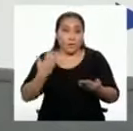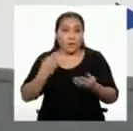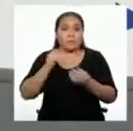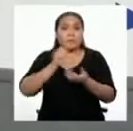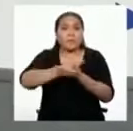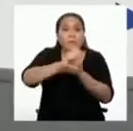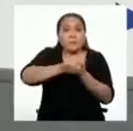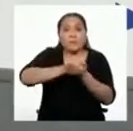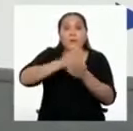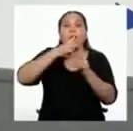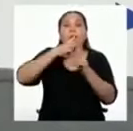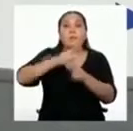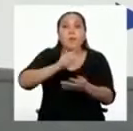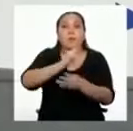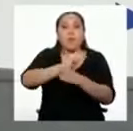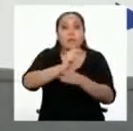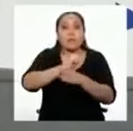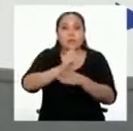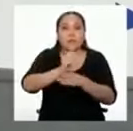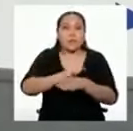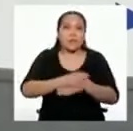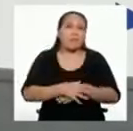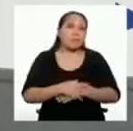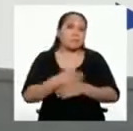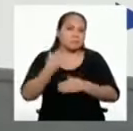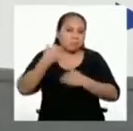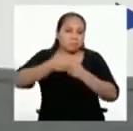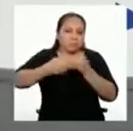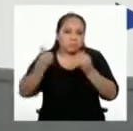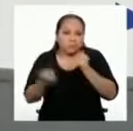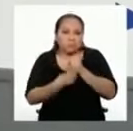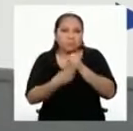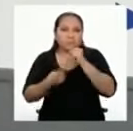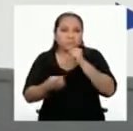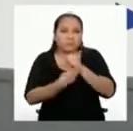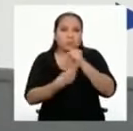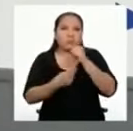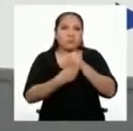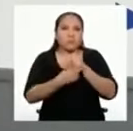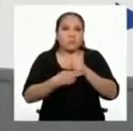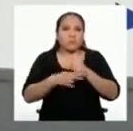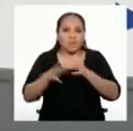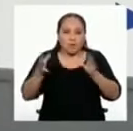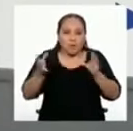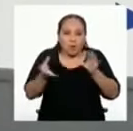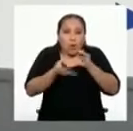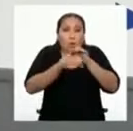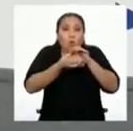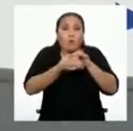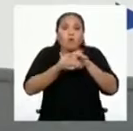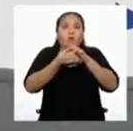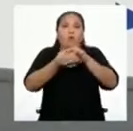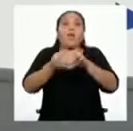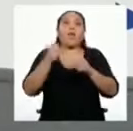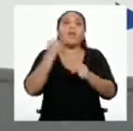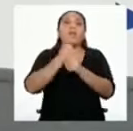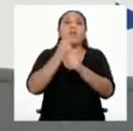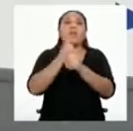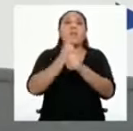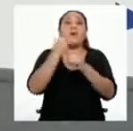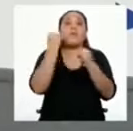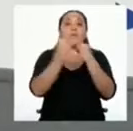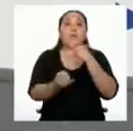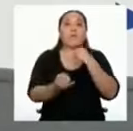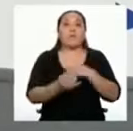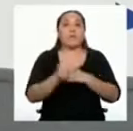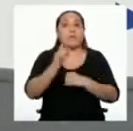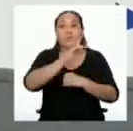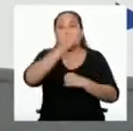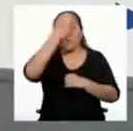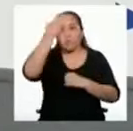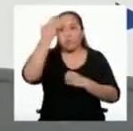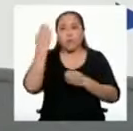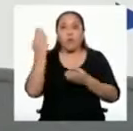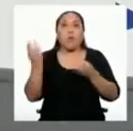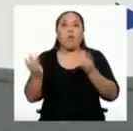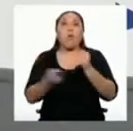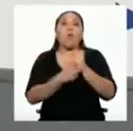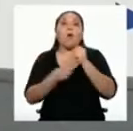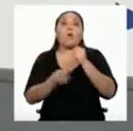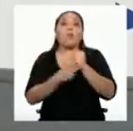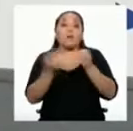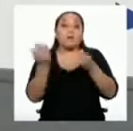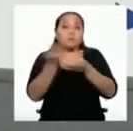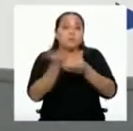planteadas en cada sesión. Así tendrás todo lo necesario para tu trabajo final. No olvides archivar todos tus trabajos en tu